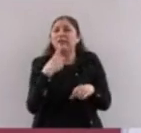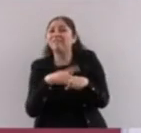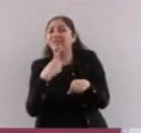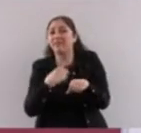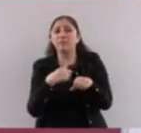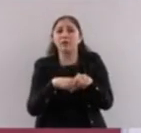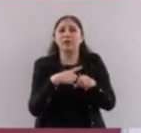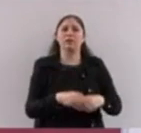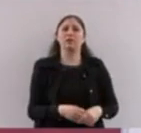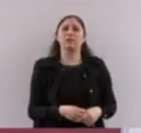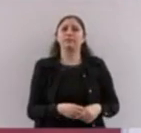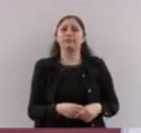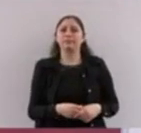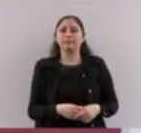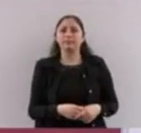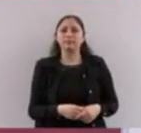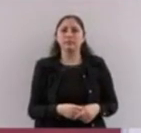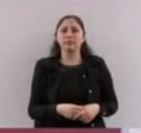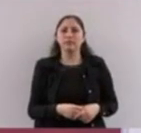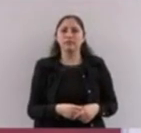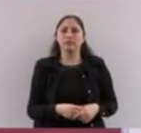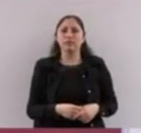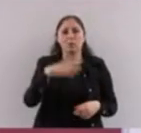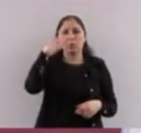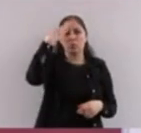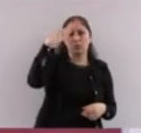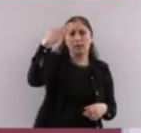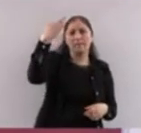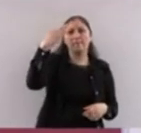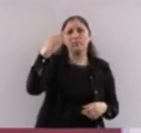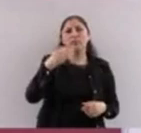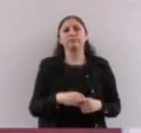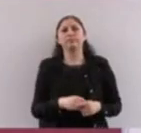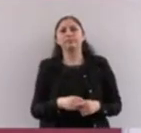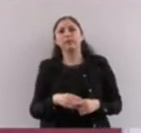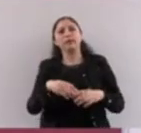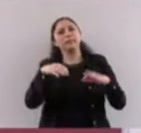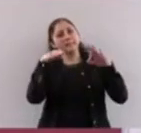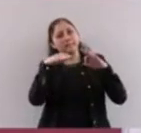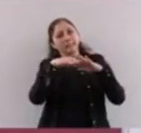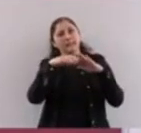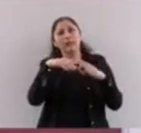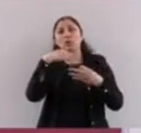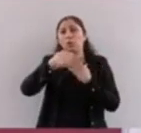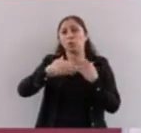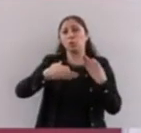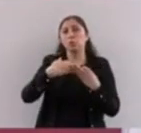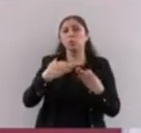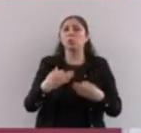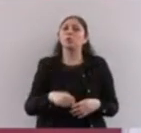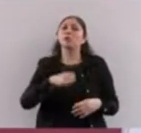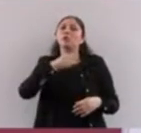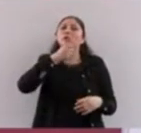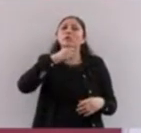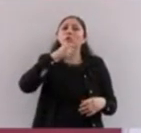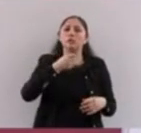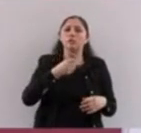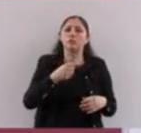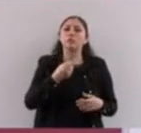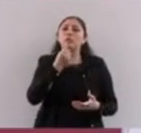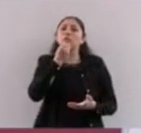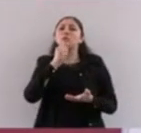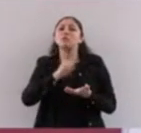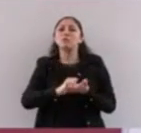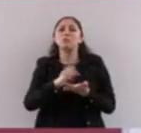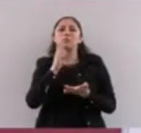Pero fue una experiencia muy bonita vivirla de cerca, porque yo como encargada de la